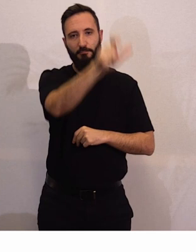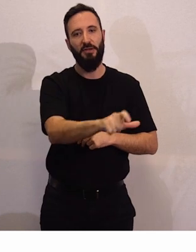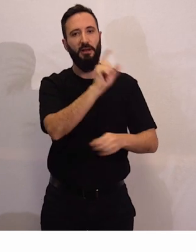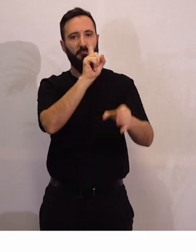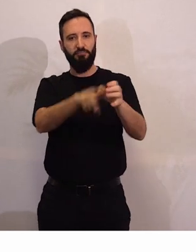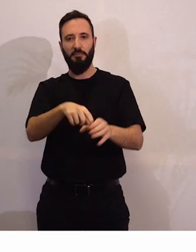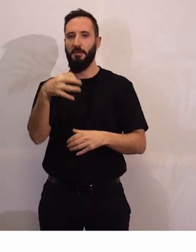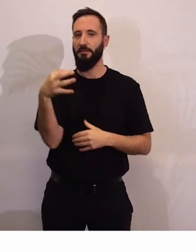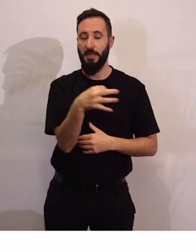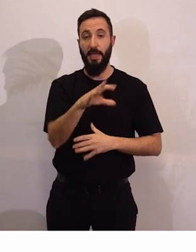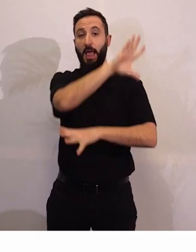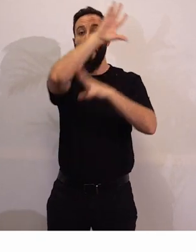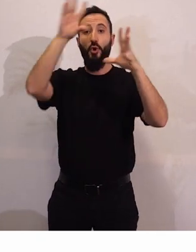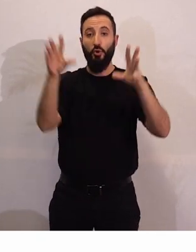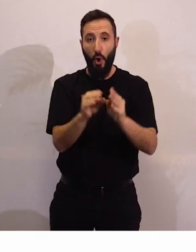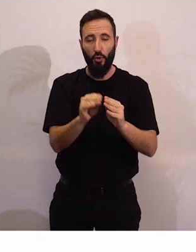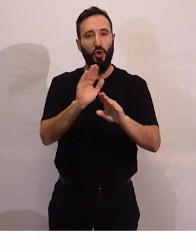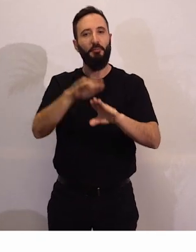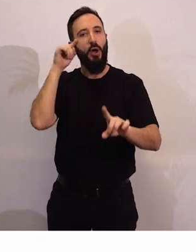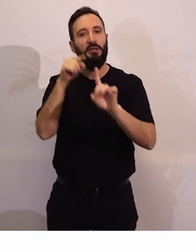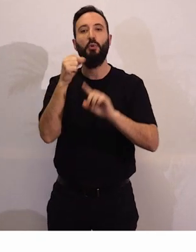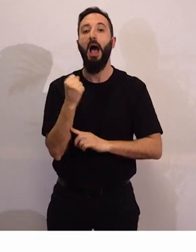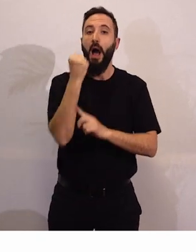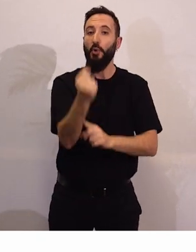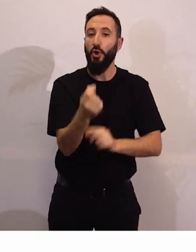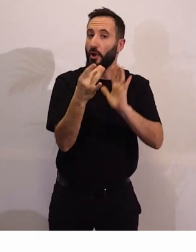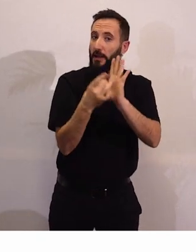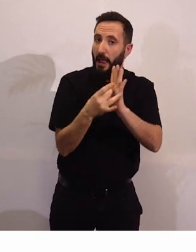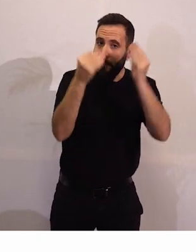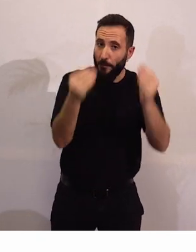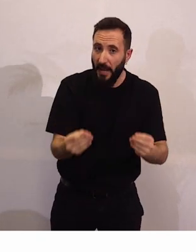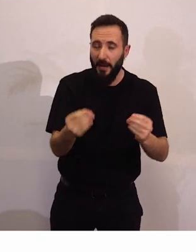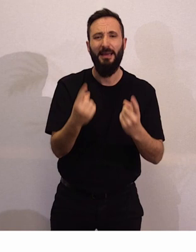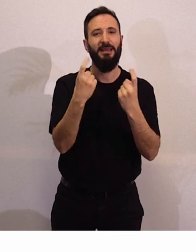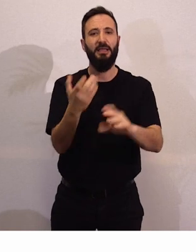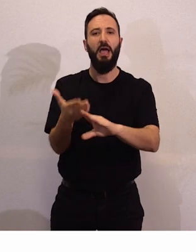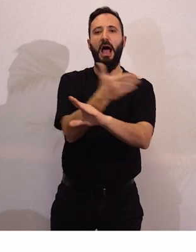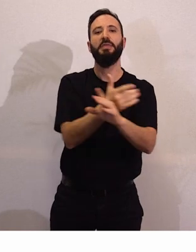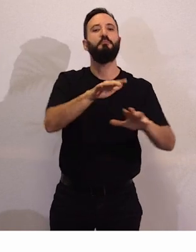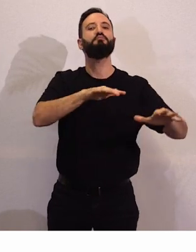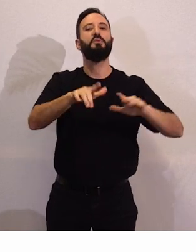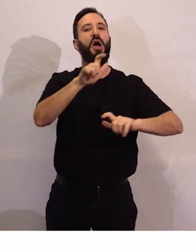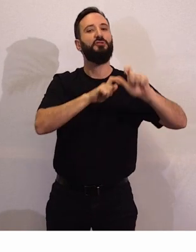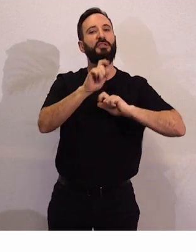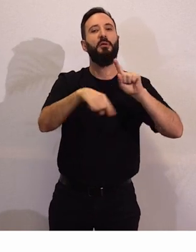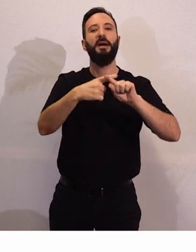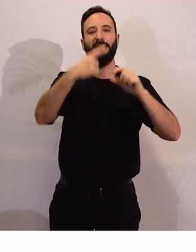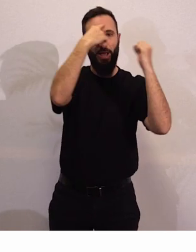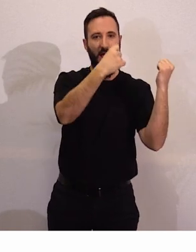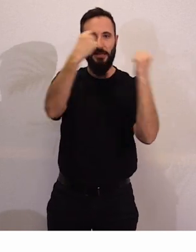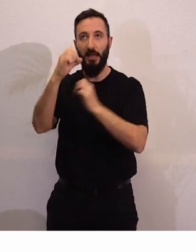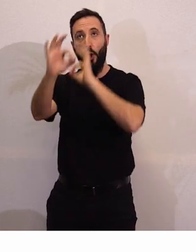En conclusión, para poder dar unos buenos apoyos es necesario que el movimiento asociativo y organizaciones del tercer sector